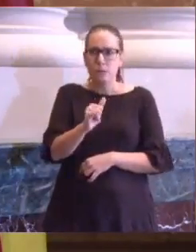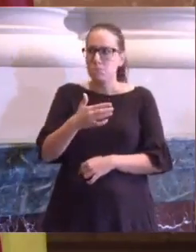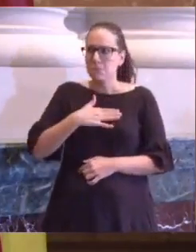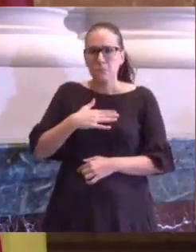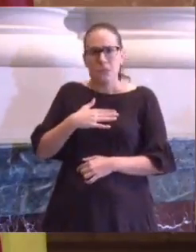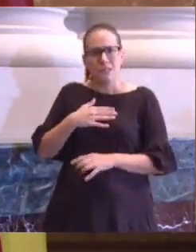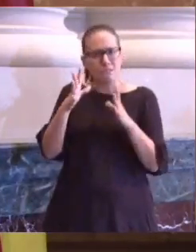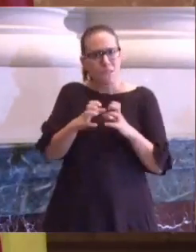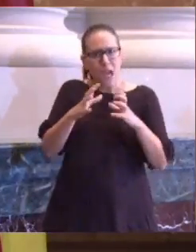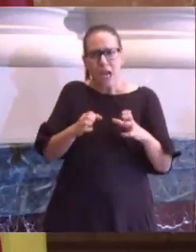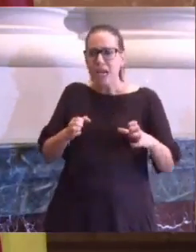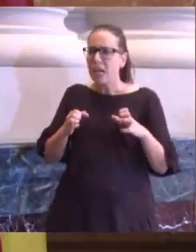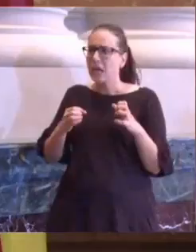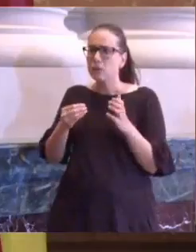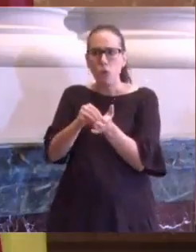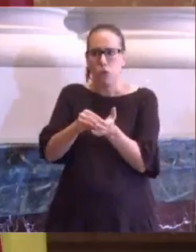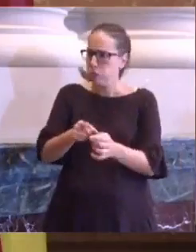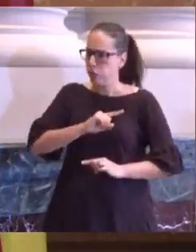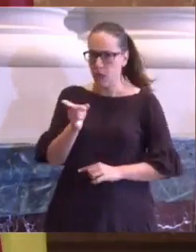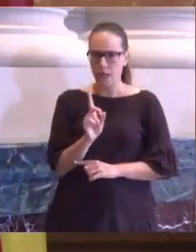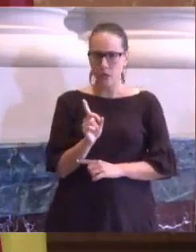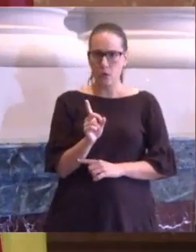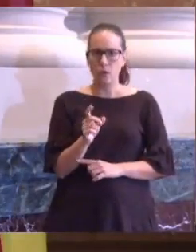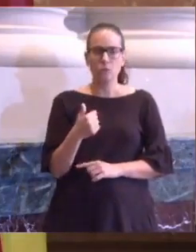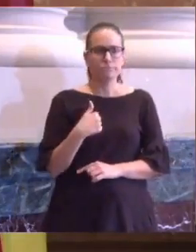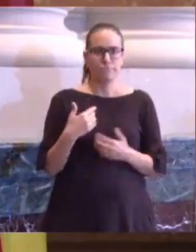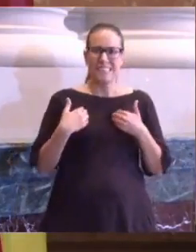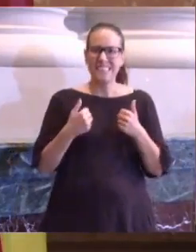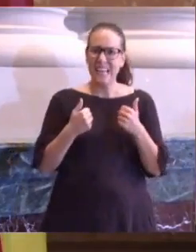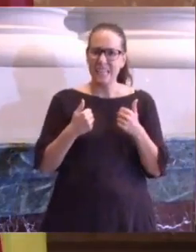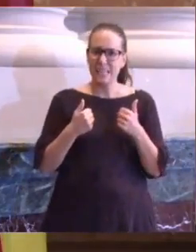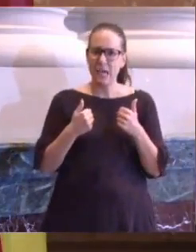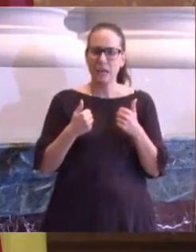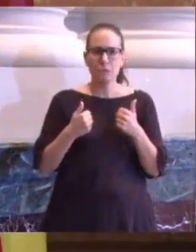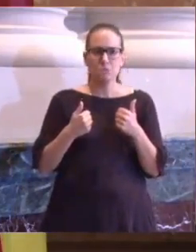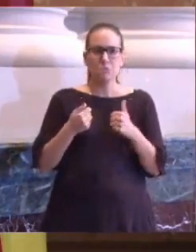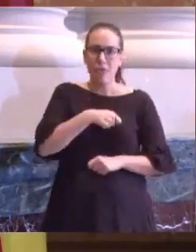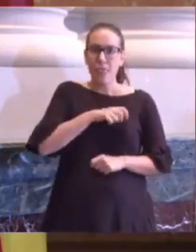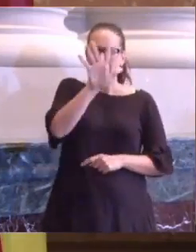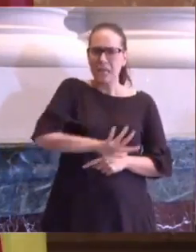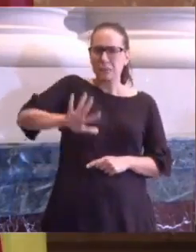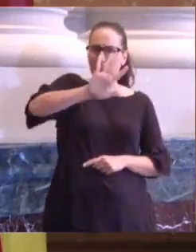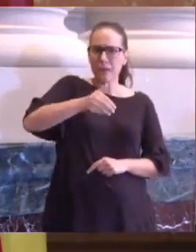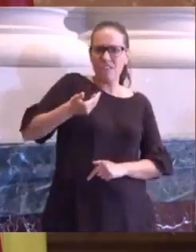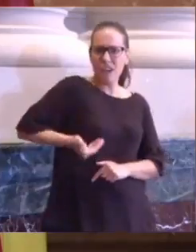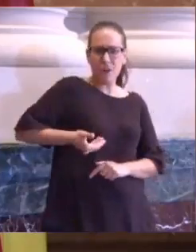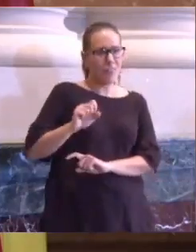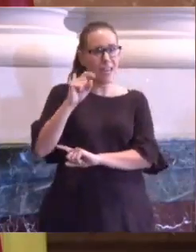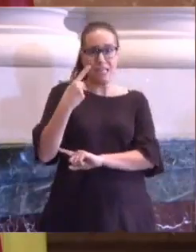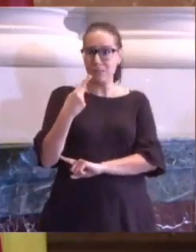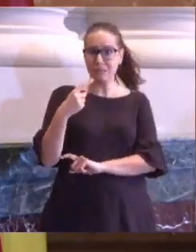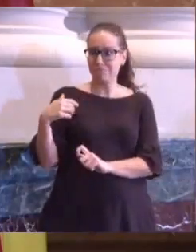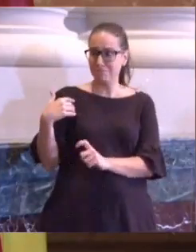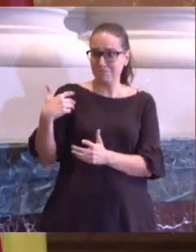consolidar el sistema sanitario aragonés. Nuestra sanidad está entre las más valoradas de España, tal y como viene